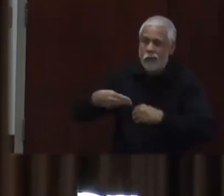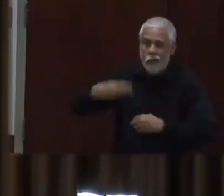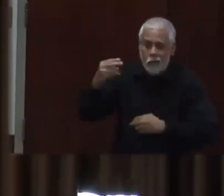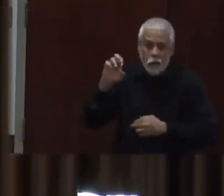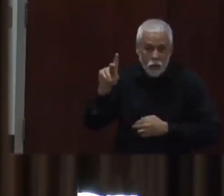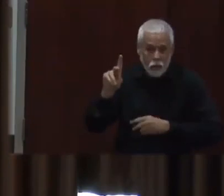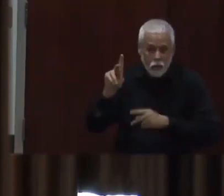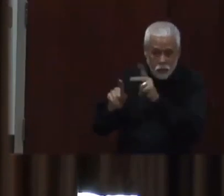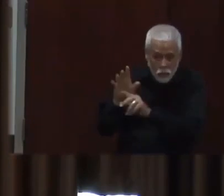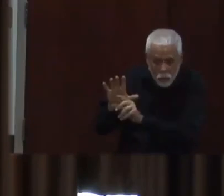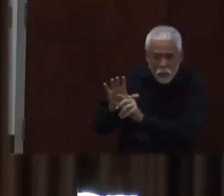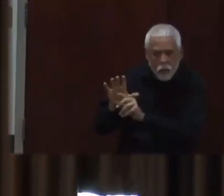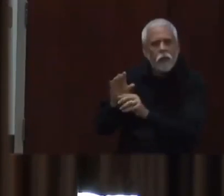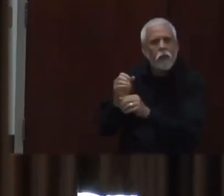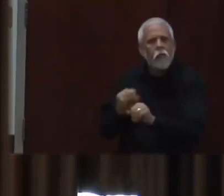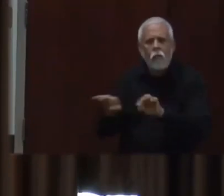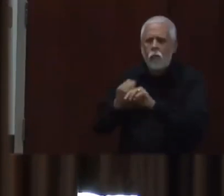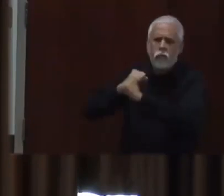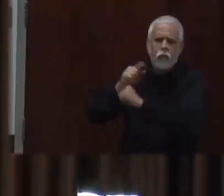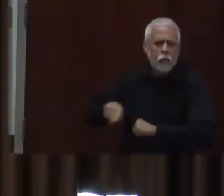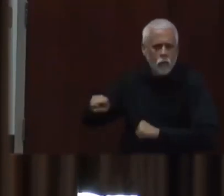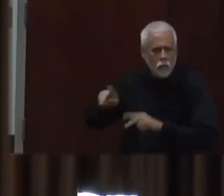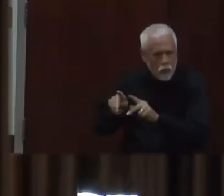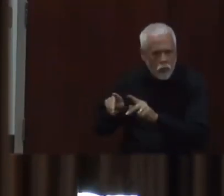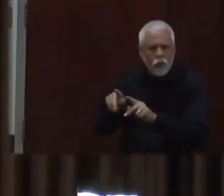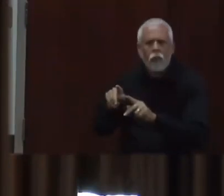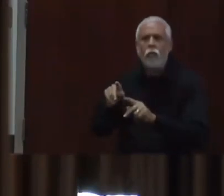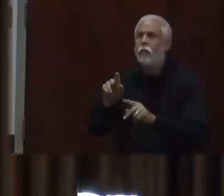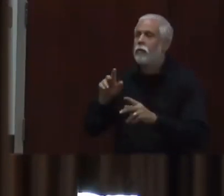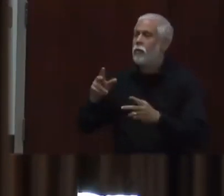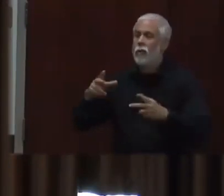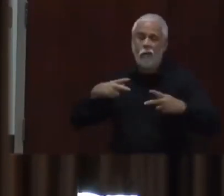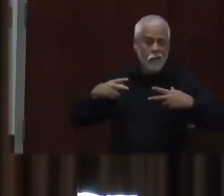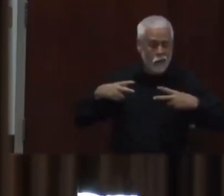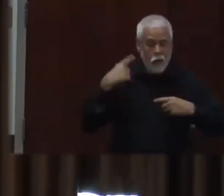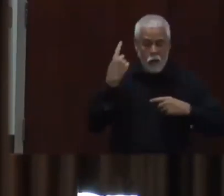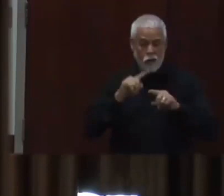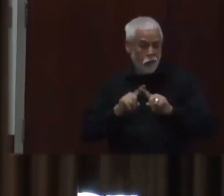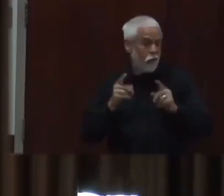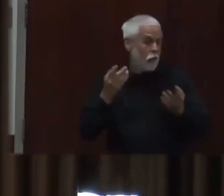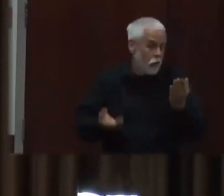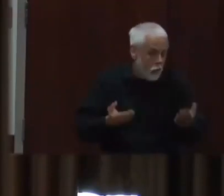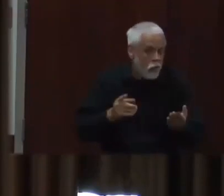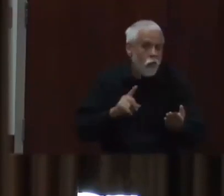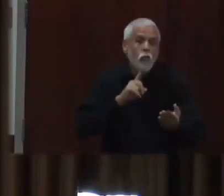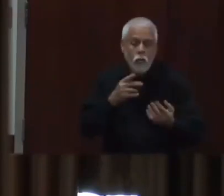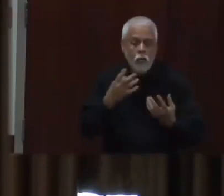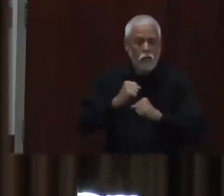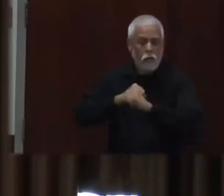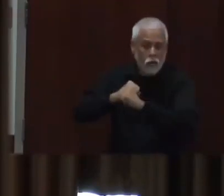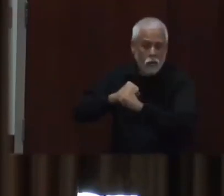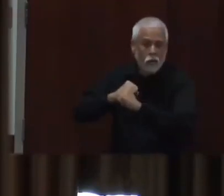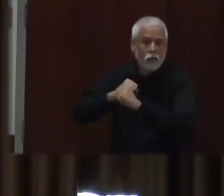diferentes y quieren proteger a la gente que es mayor de 65 años o que tenga enfermedades crónicas.